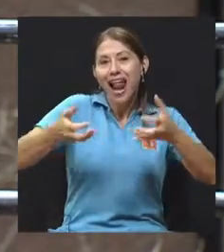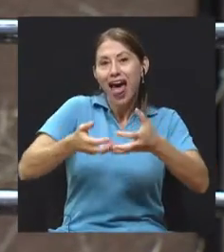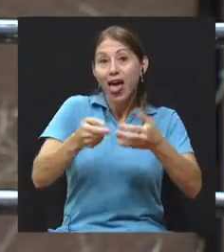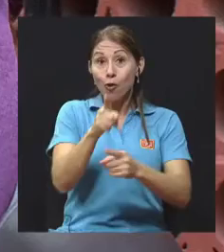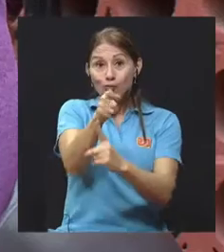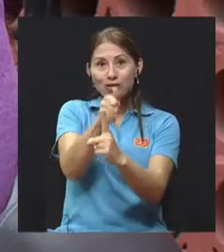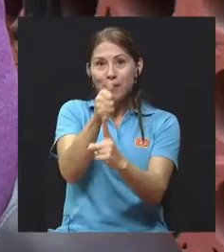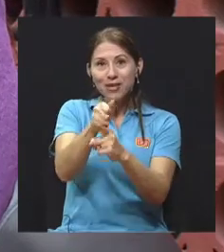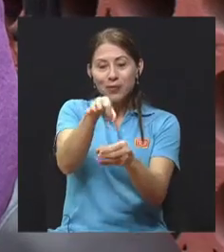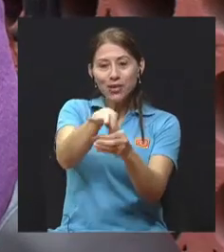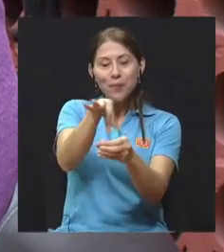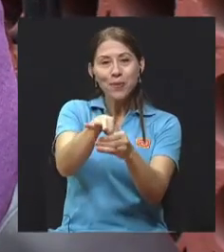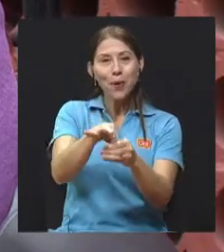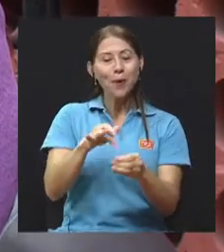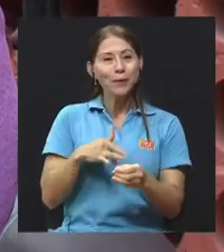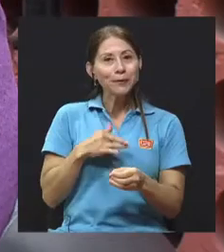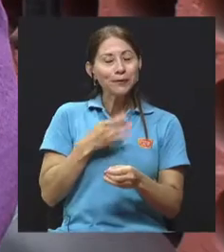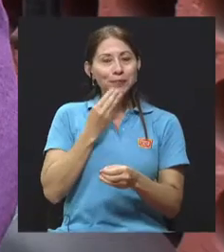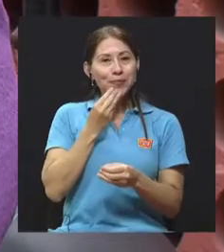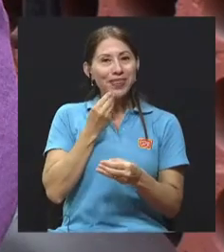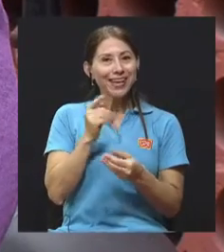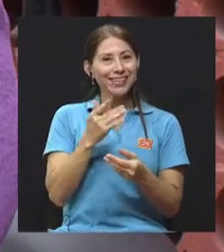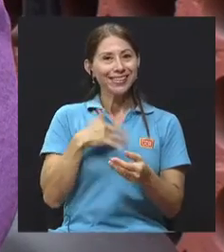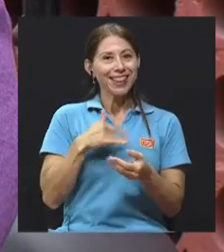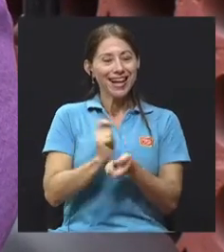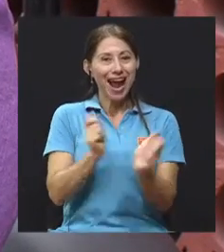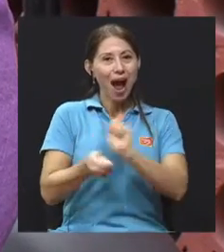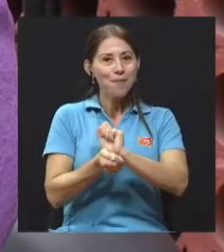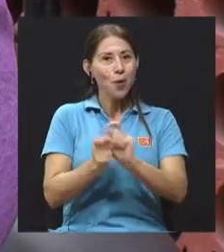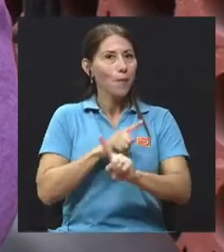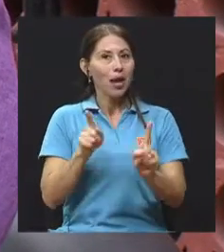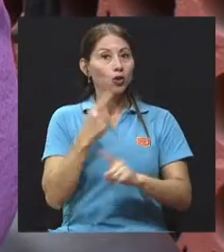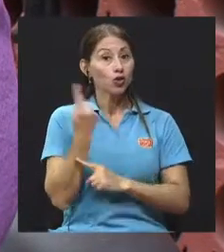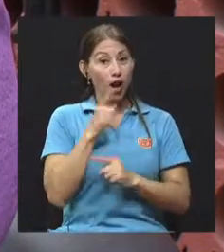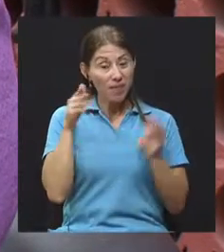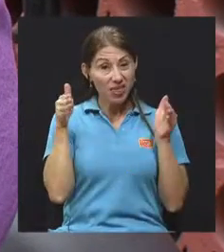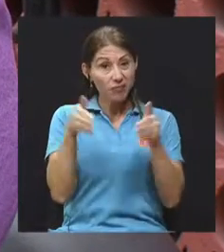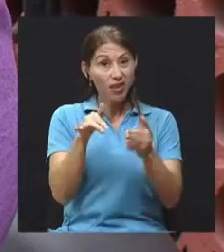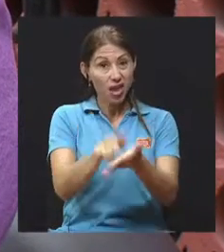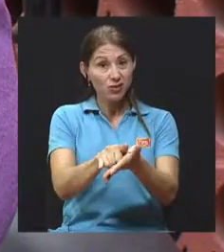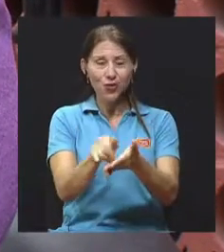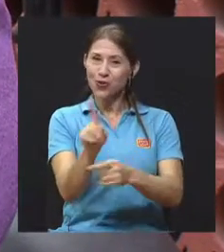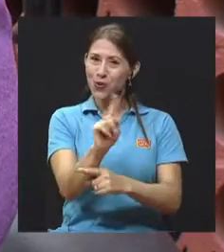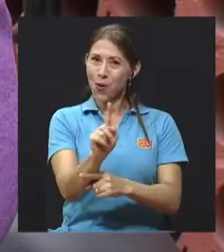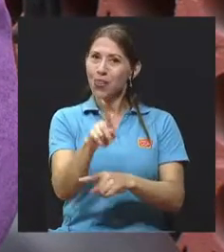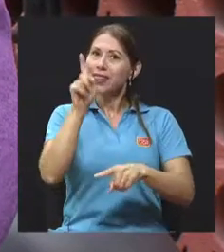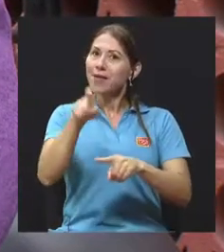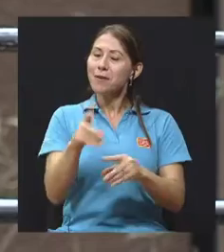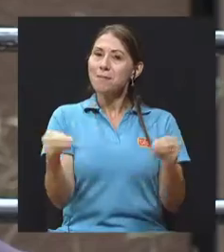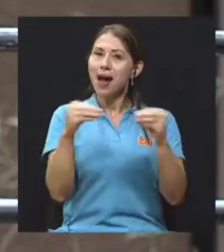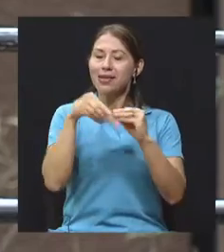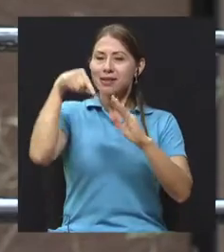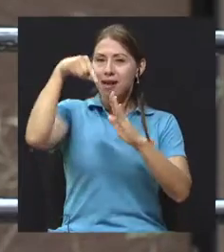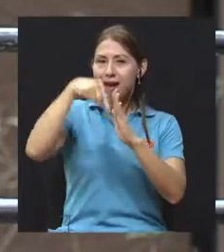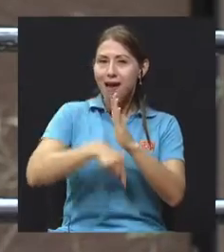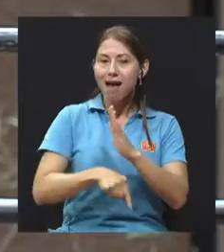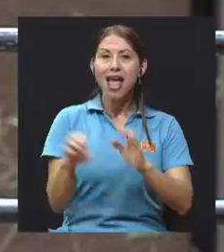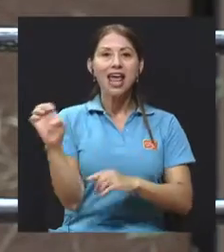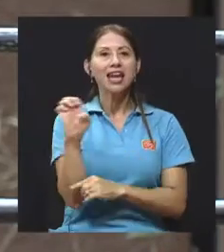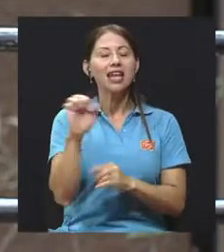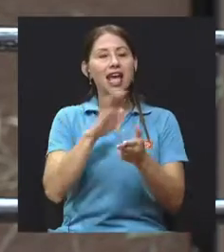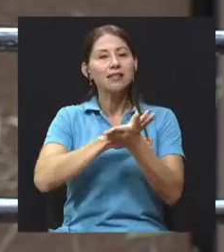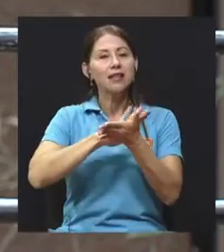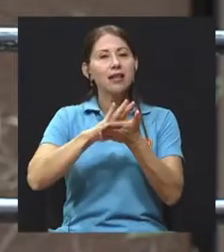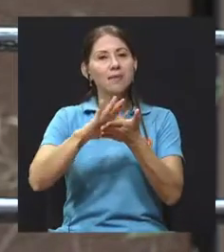siente el cambio. Pero hay que seguir a los niveles que siguen, no quedarnos ahí en solo un jardín comestible, sino seguir hacia las energías